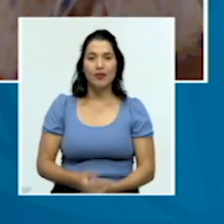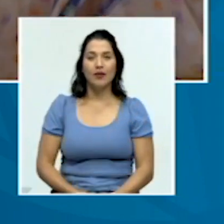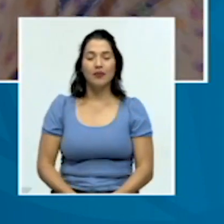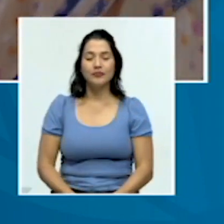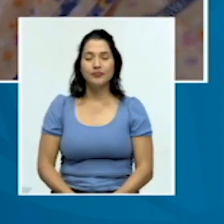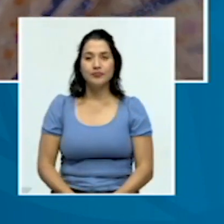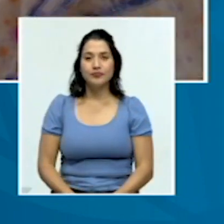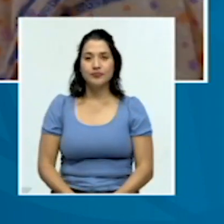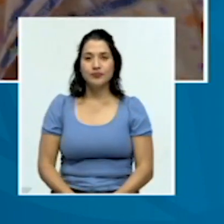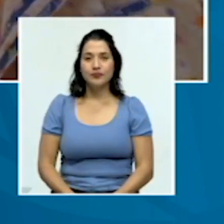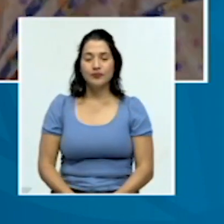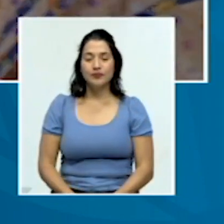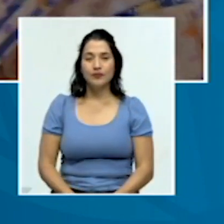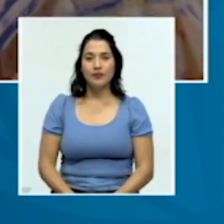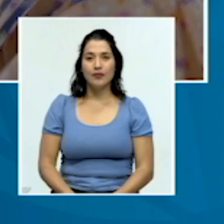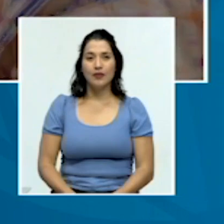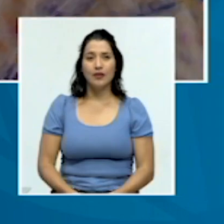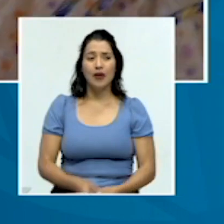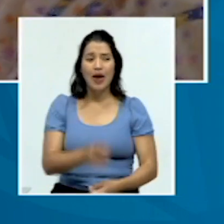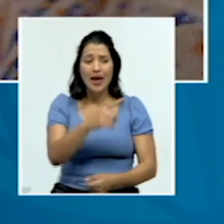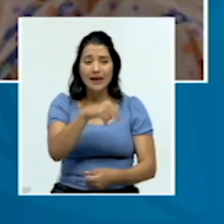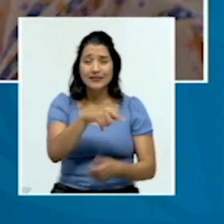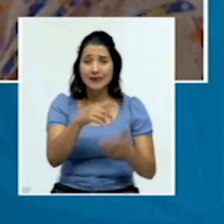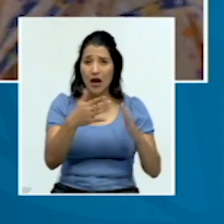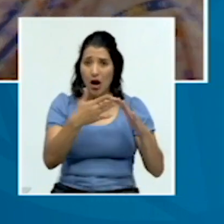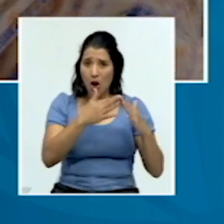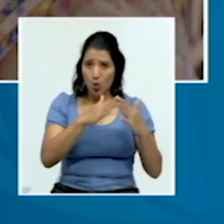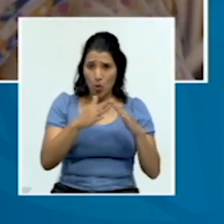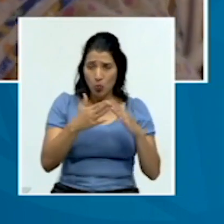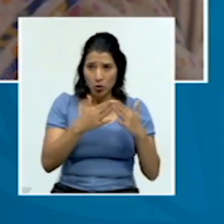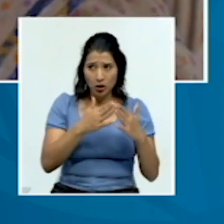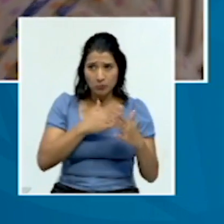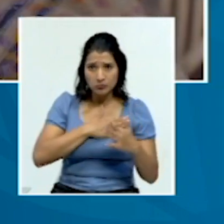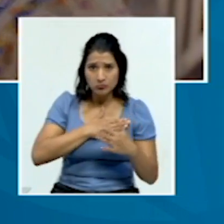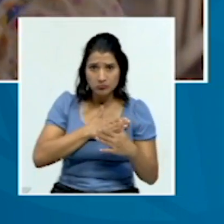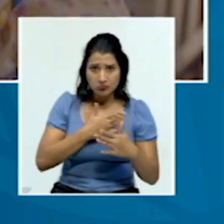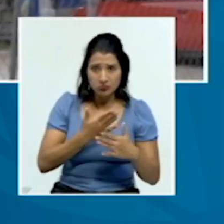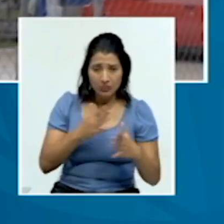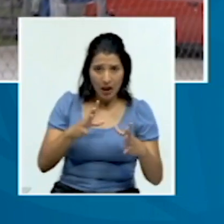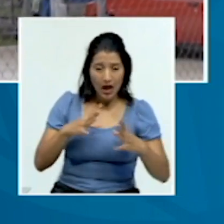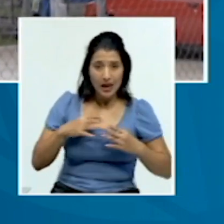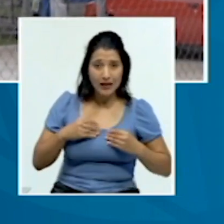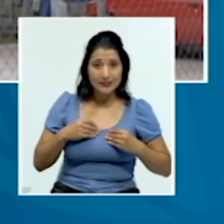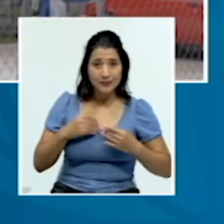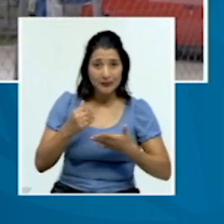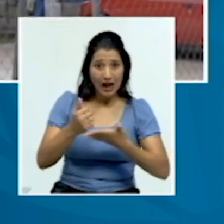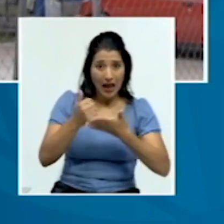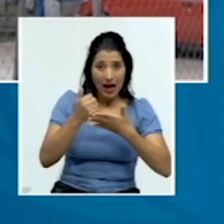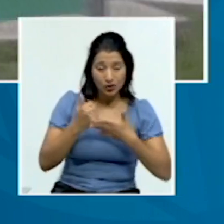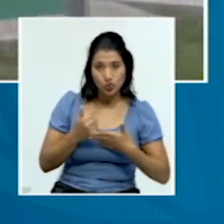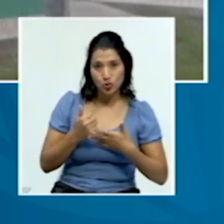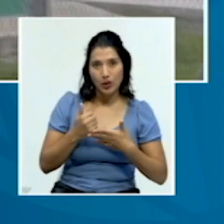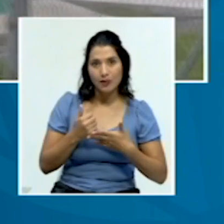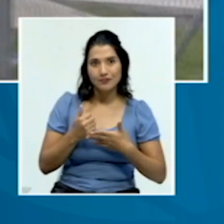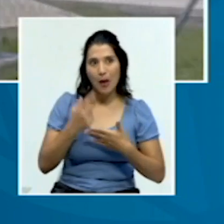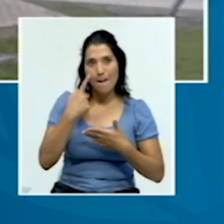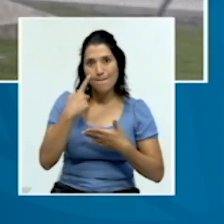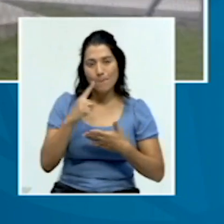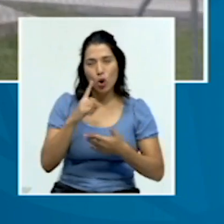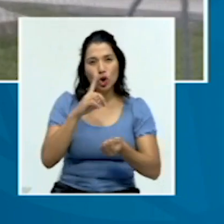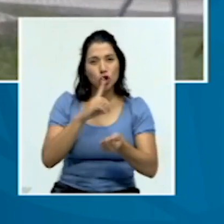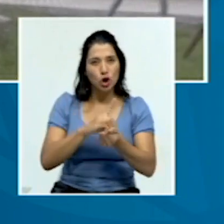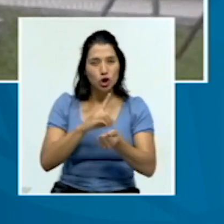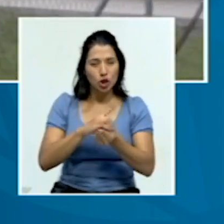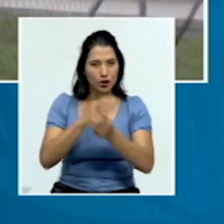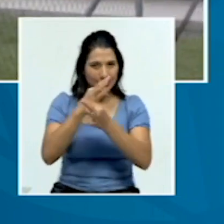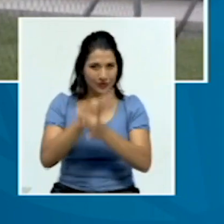¿cuán receptiva está la comunidad a la ayuda de la medicina tradicional? Porque ellos tienen sus